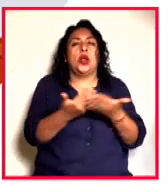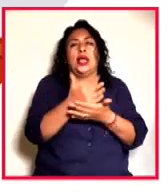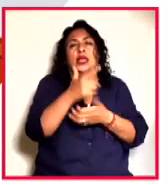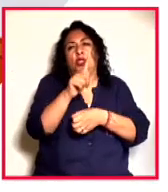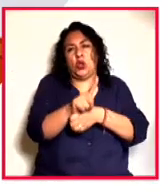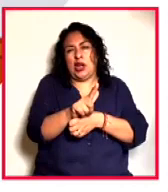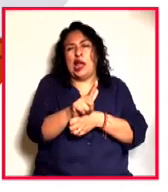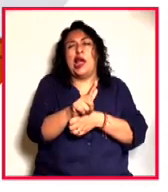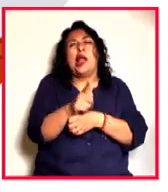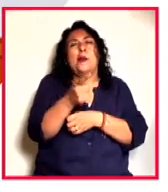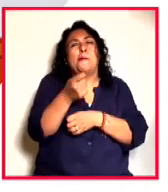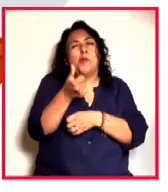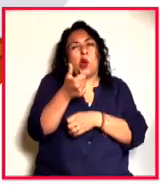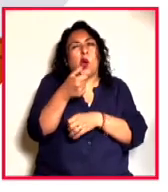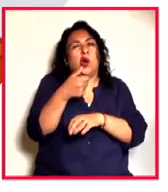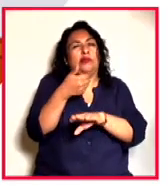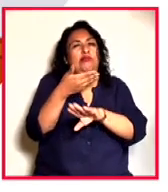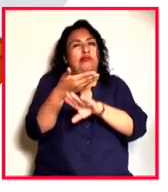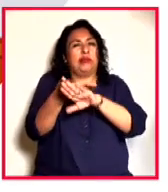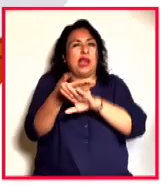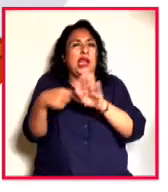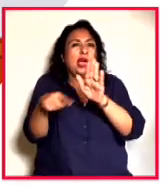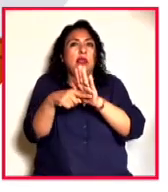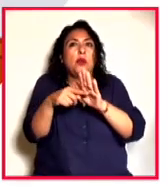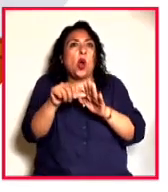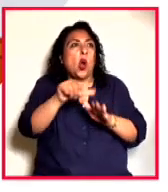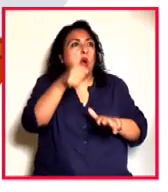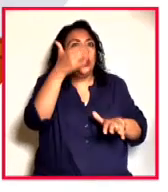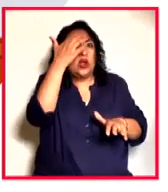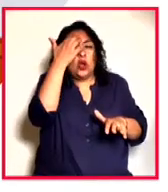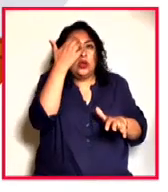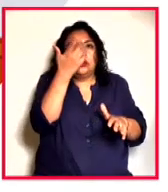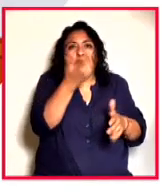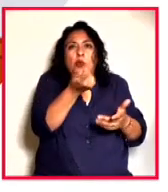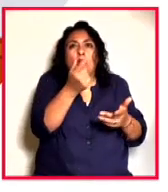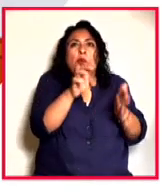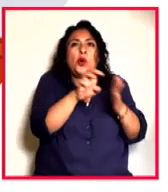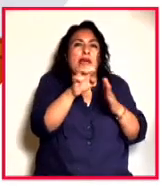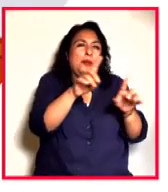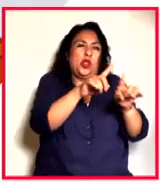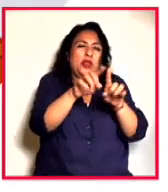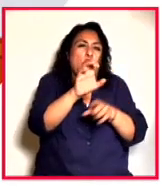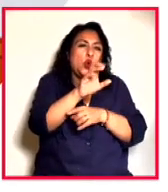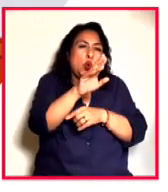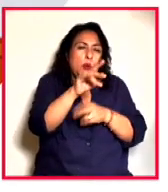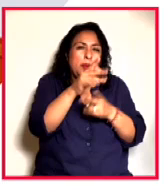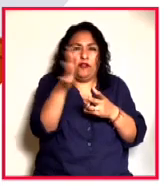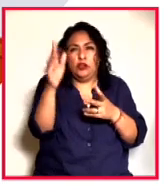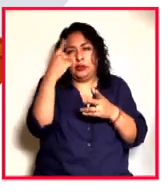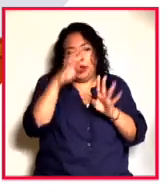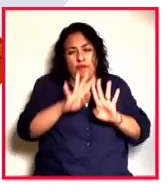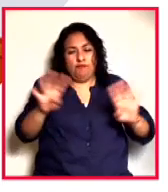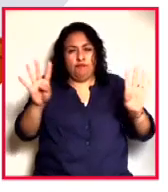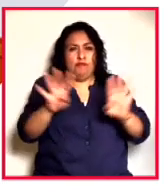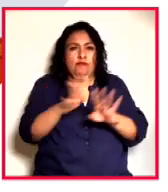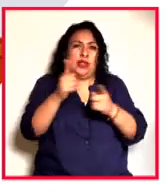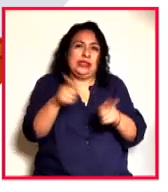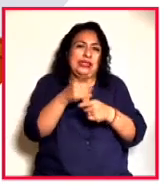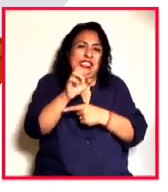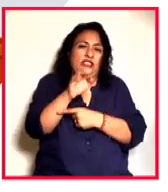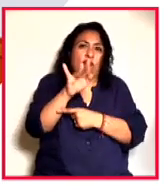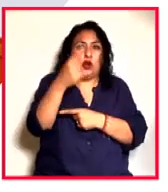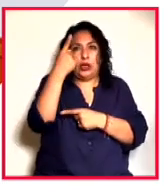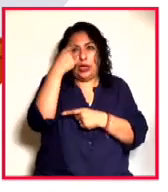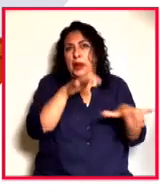de daño porque no conocemos otras de sus piezas como Cumbres Bosques Tierra Temporal todas ellas para orquesta sinfónica obras para piano